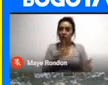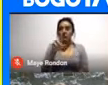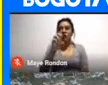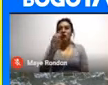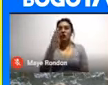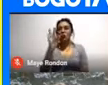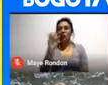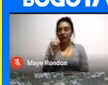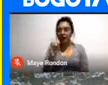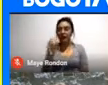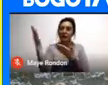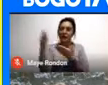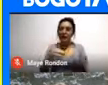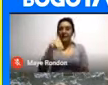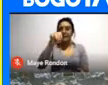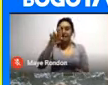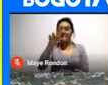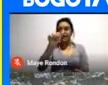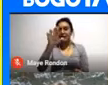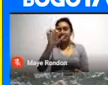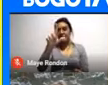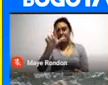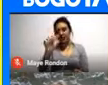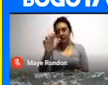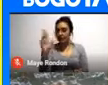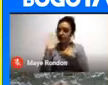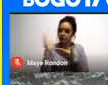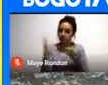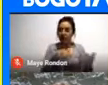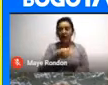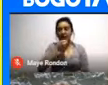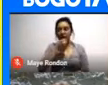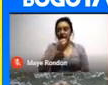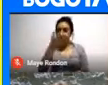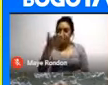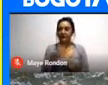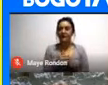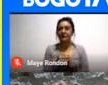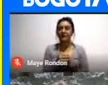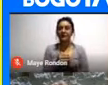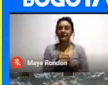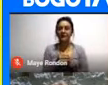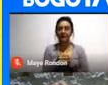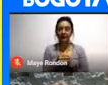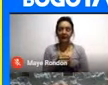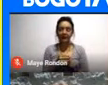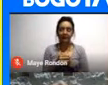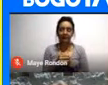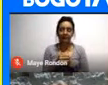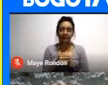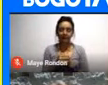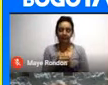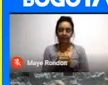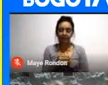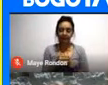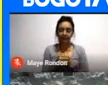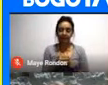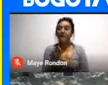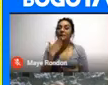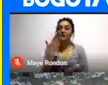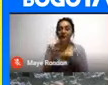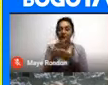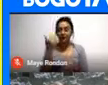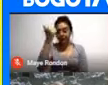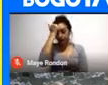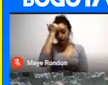Bienvenida María del Pilar Y es todo suyo los micrófonos Muchas gracias Muchísimas gracias Profesor